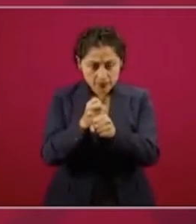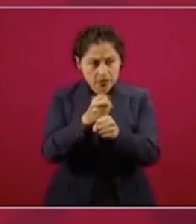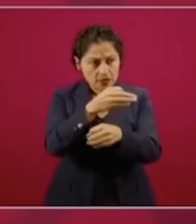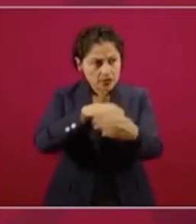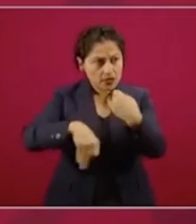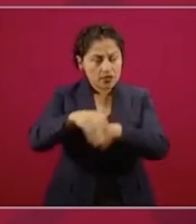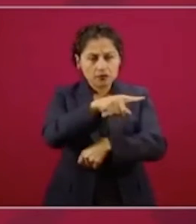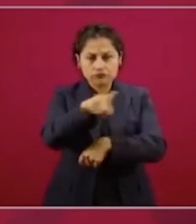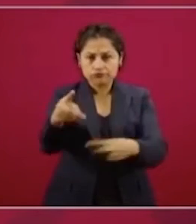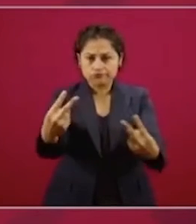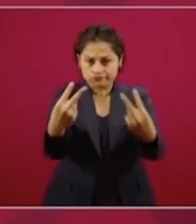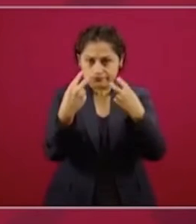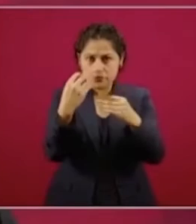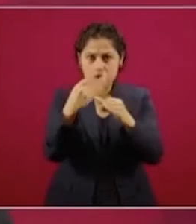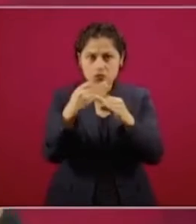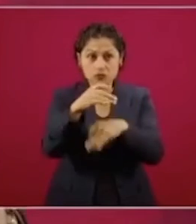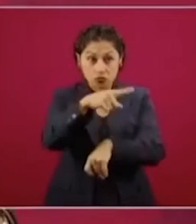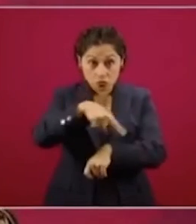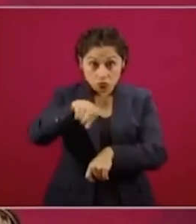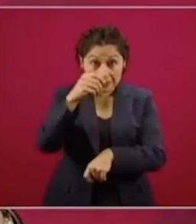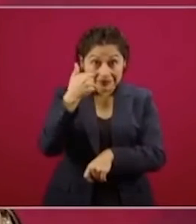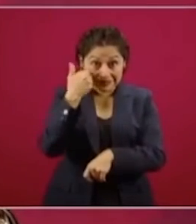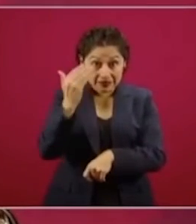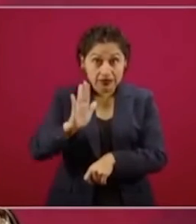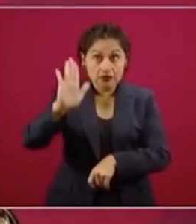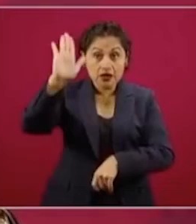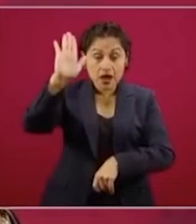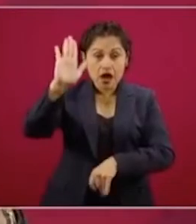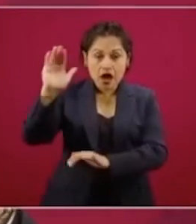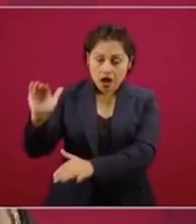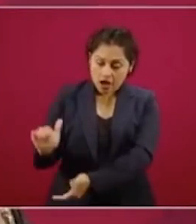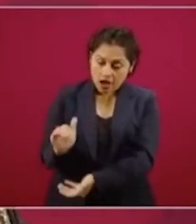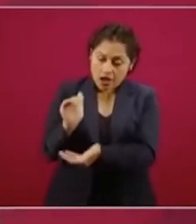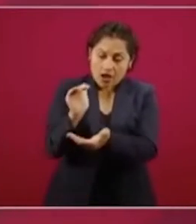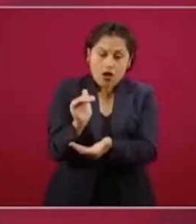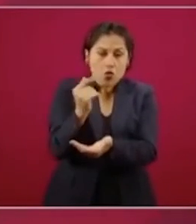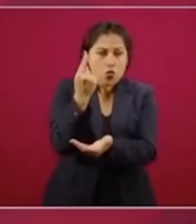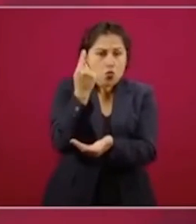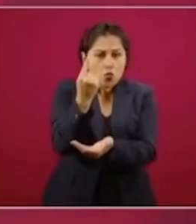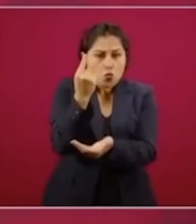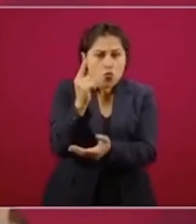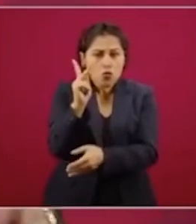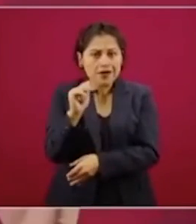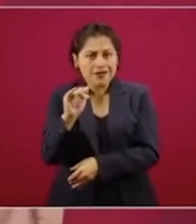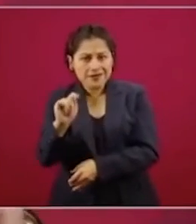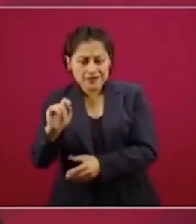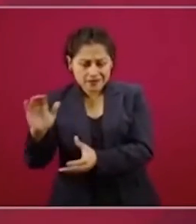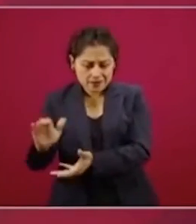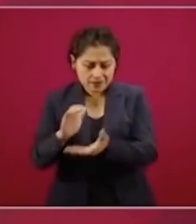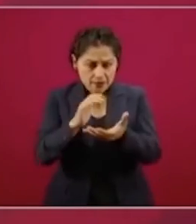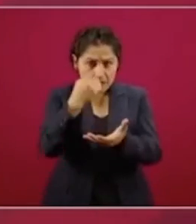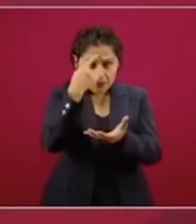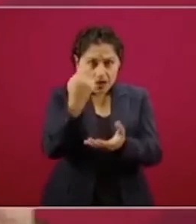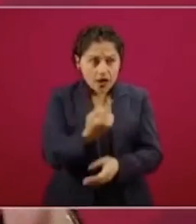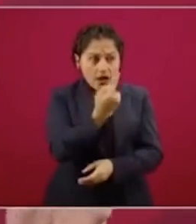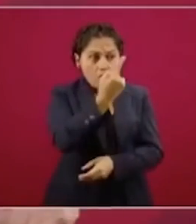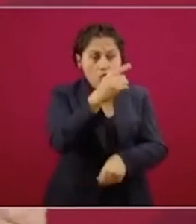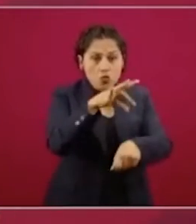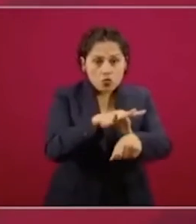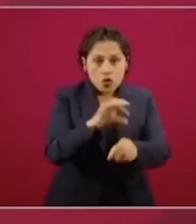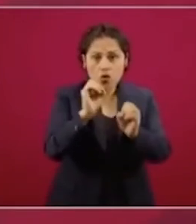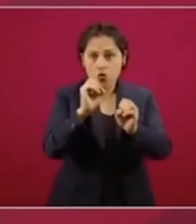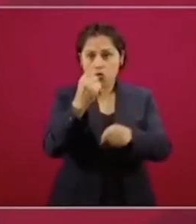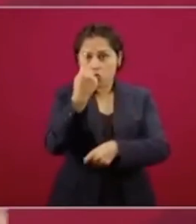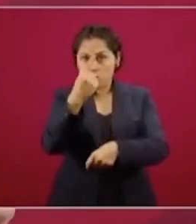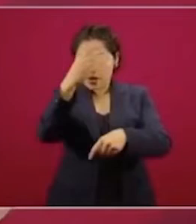viendo que quieran participar, si quieres donar un kit para un médico, para una enfermera, para un